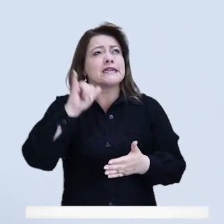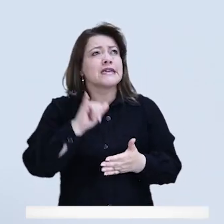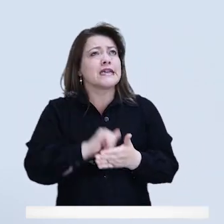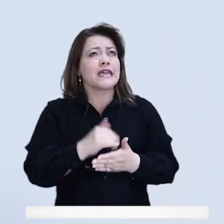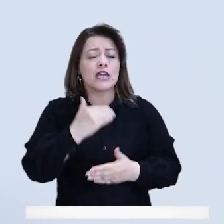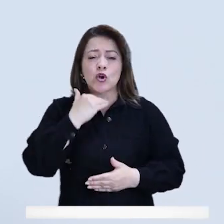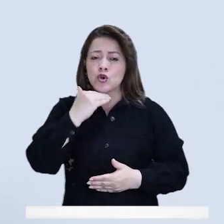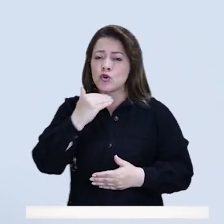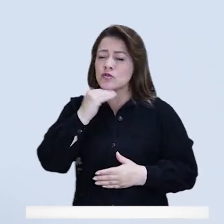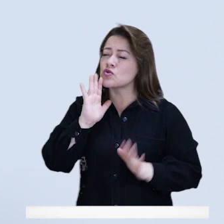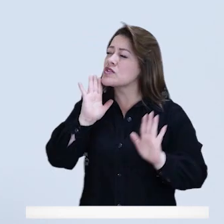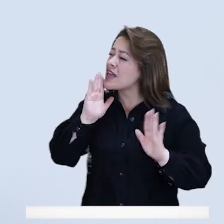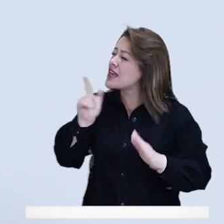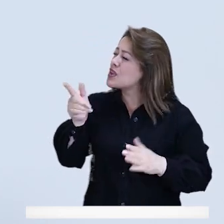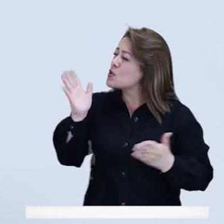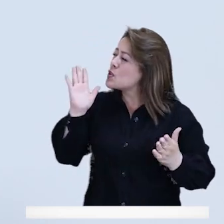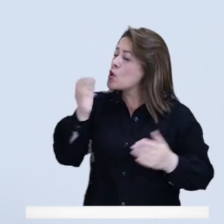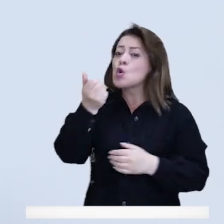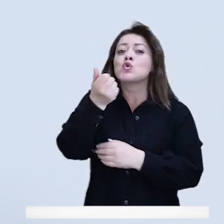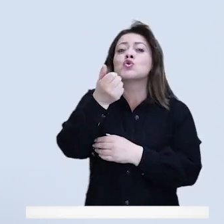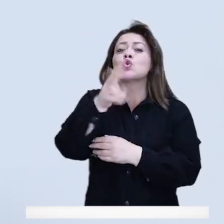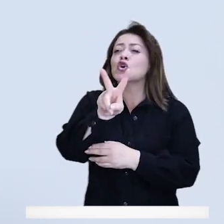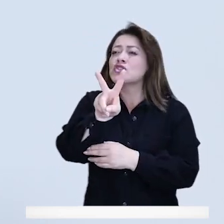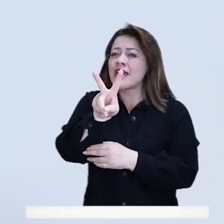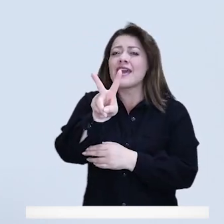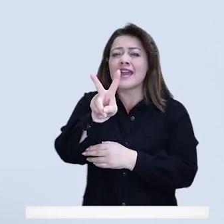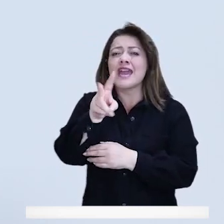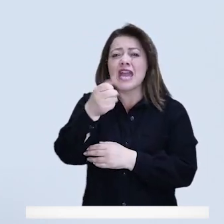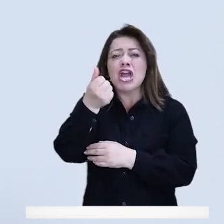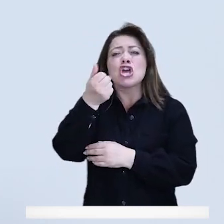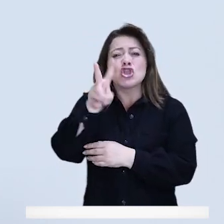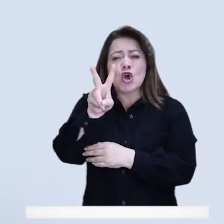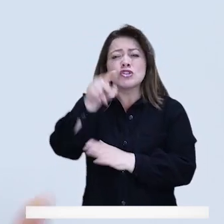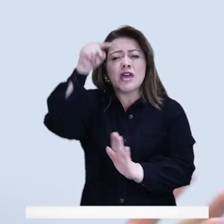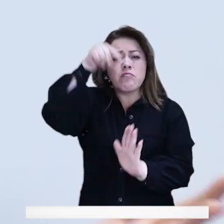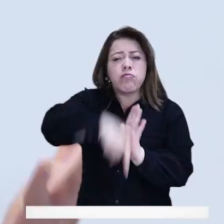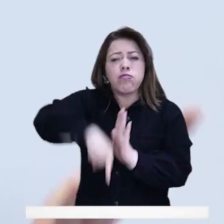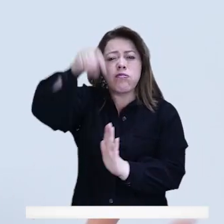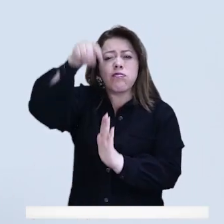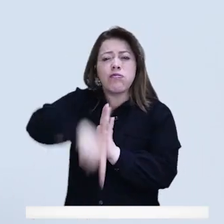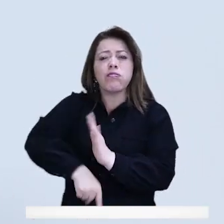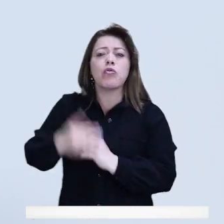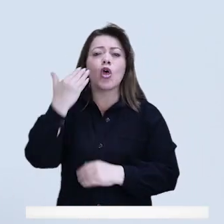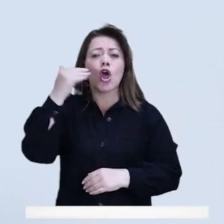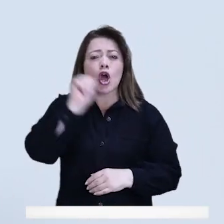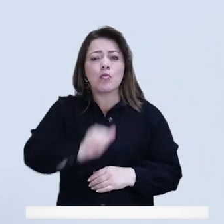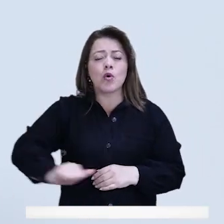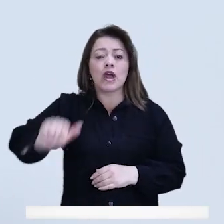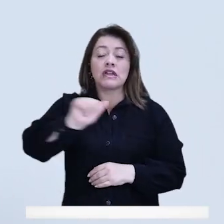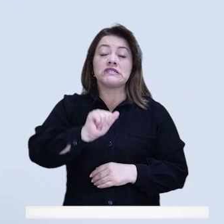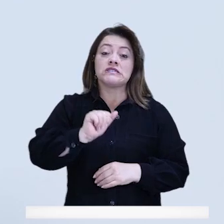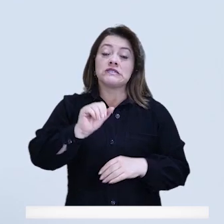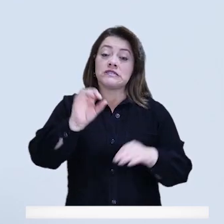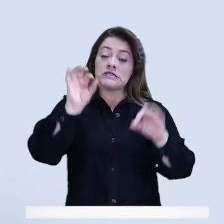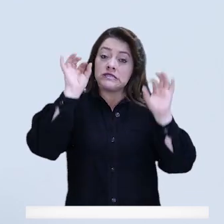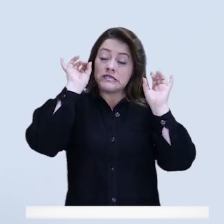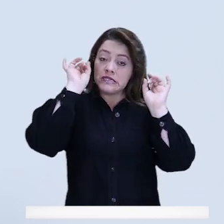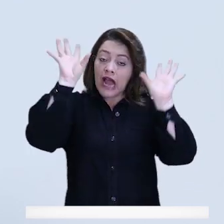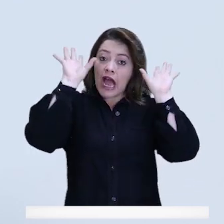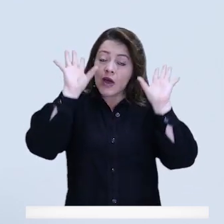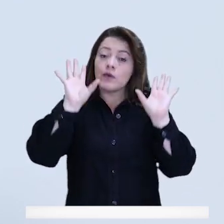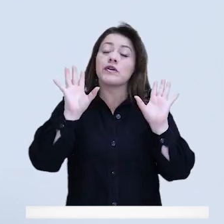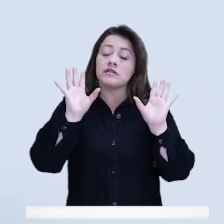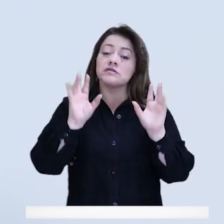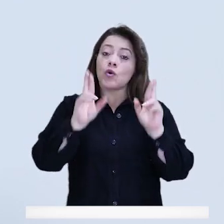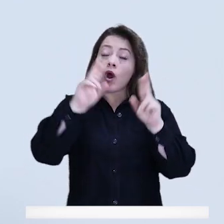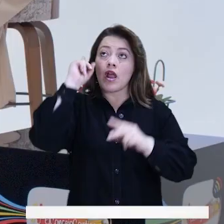cifra no estoy mal, me corregirá mi colega Lucía, ahorita son 12 aproximadamente que llevamos, esto me parece gravísimo y bueno, en esto tienen